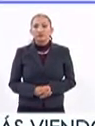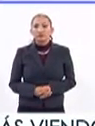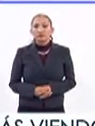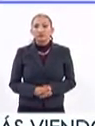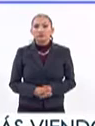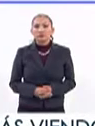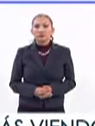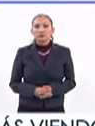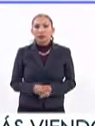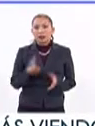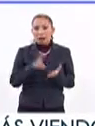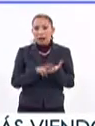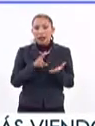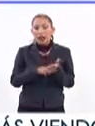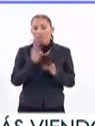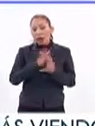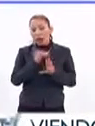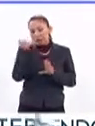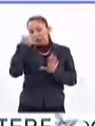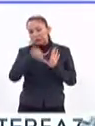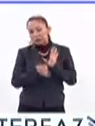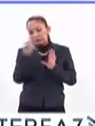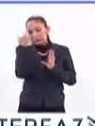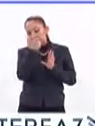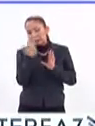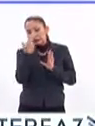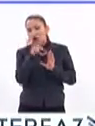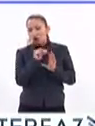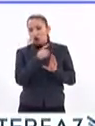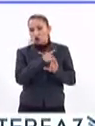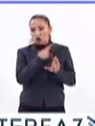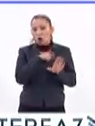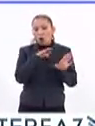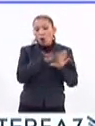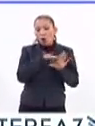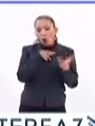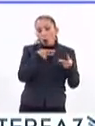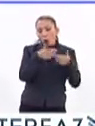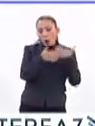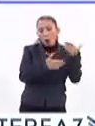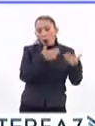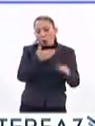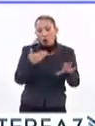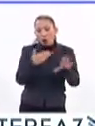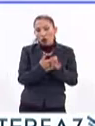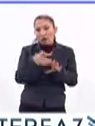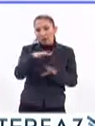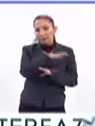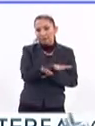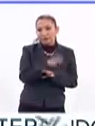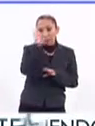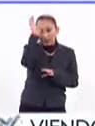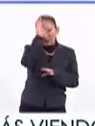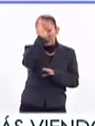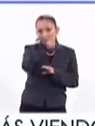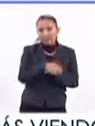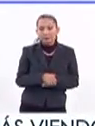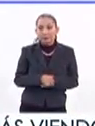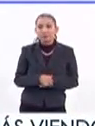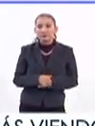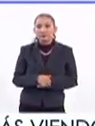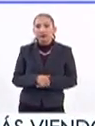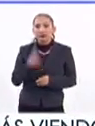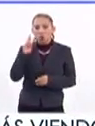Creo que vale la pena seguir revisando, sobre todo, no solo cómo se está contraatacando desde la perspectiva científica,